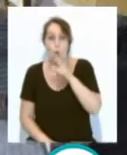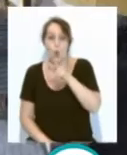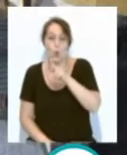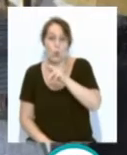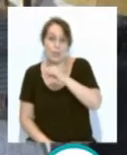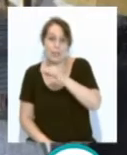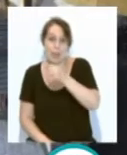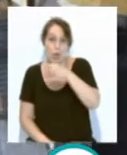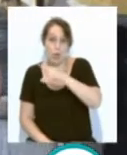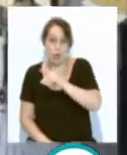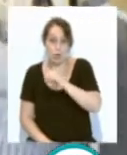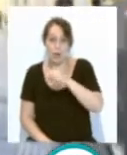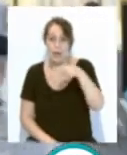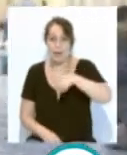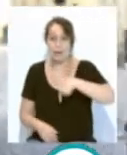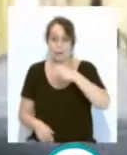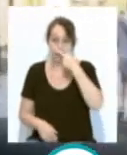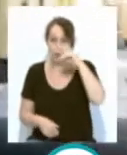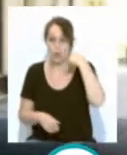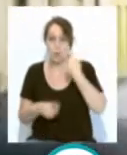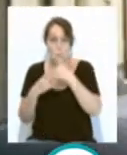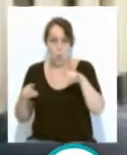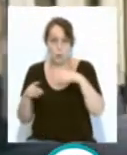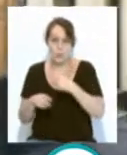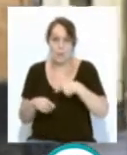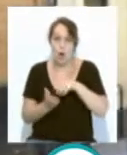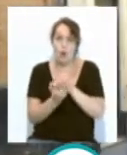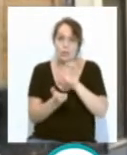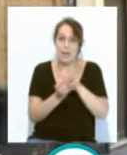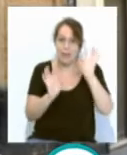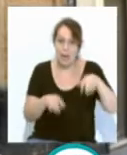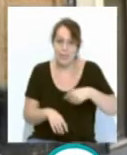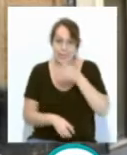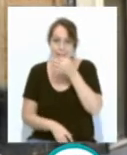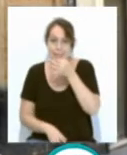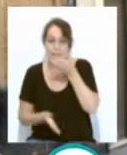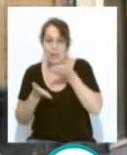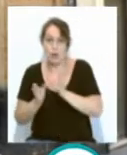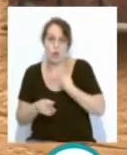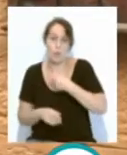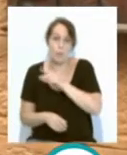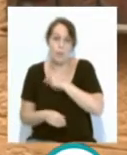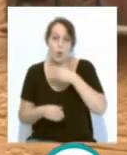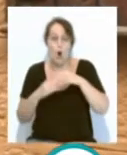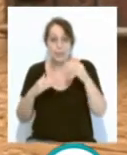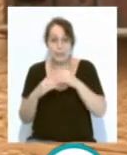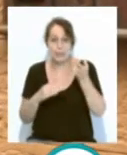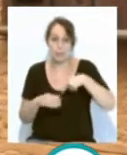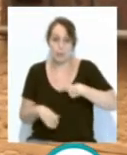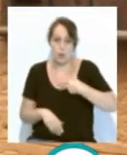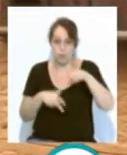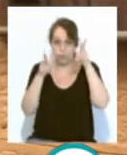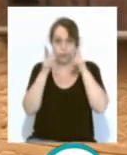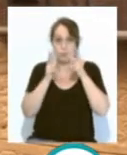Mendoza, experto en los Beatles, Ostras Cádiz, Chicla Hijo como el premio cliente, y finalmente el honorífico que se